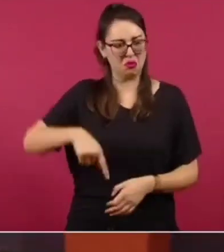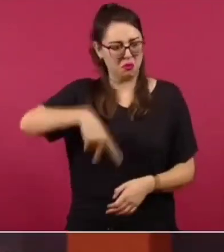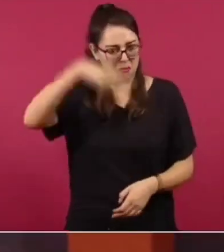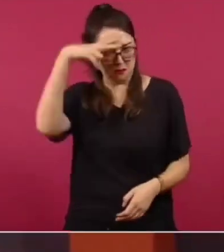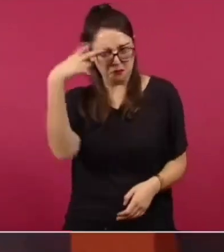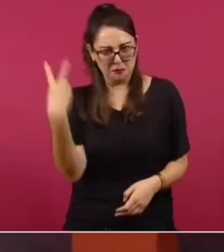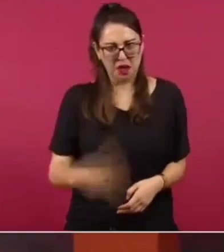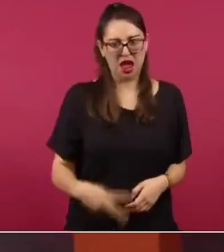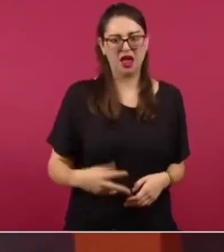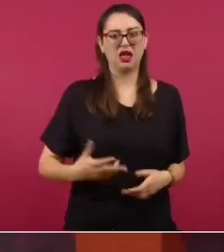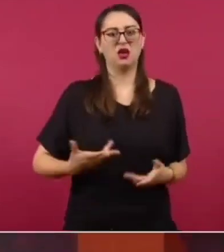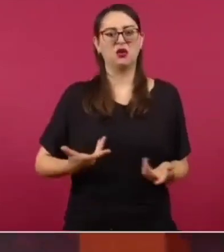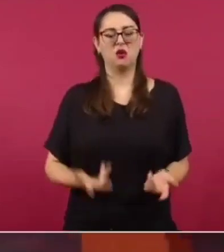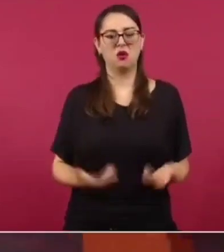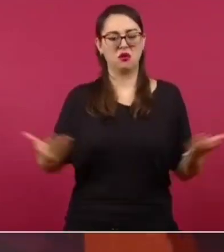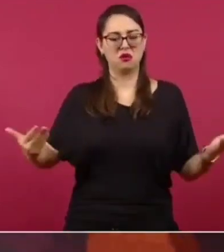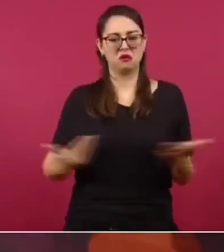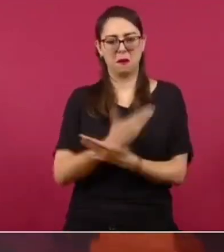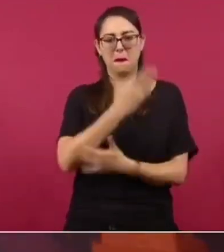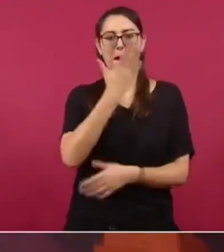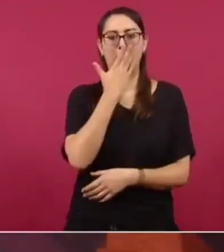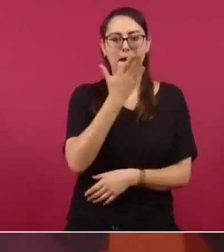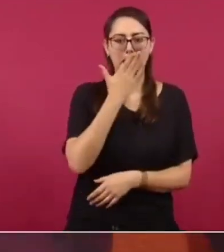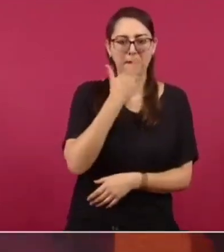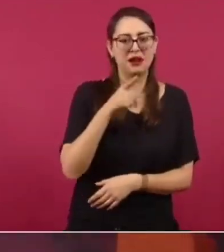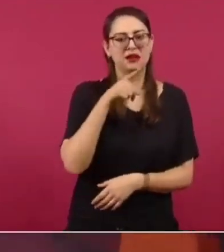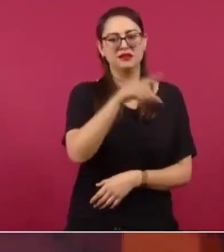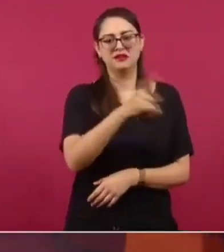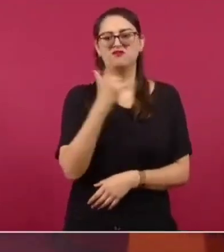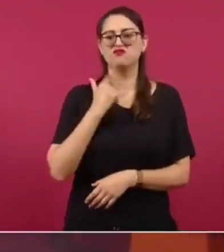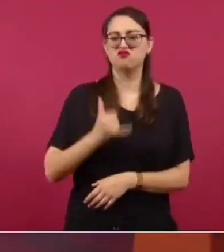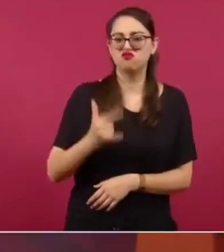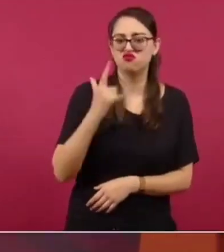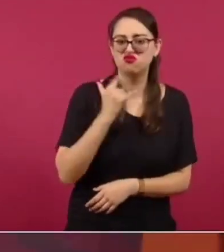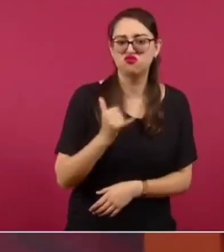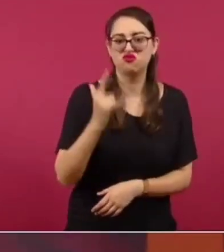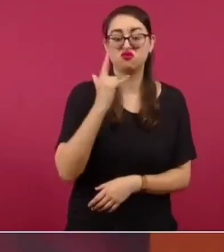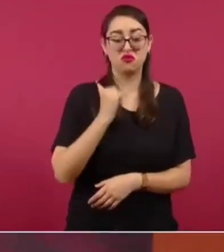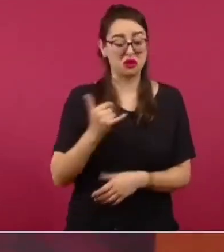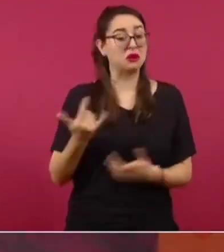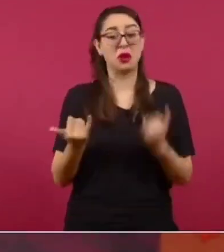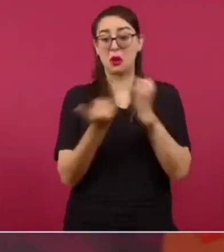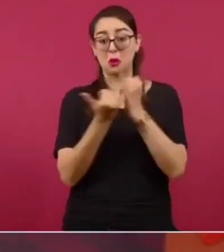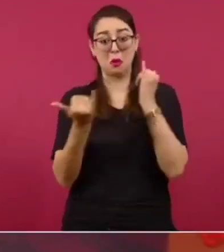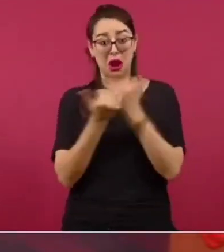también con mucho esfuerzo, sin apoyo,